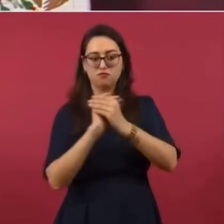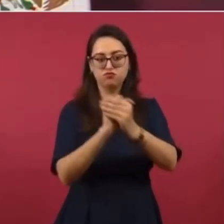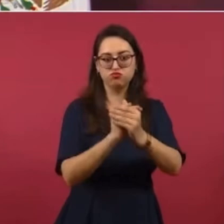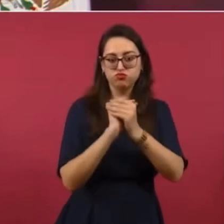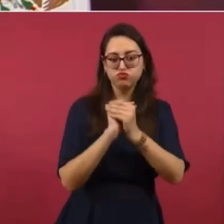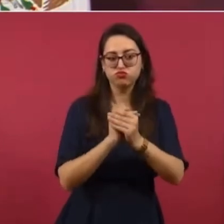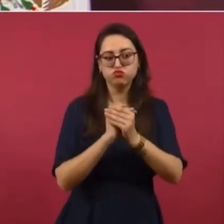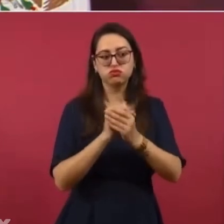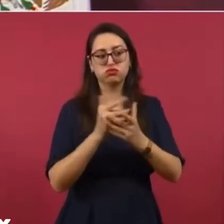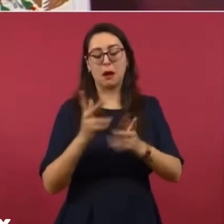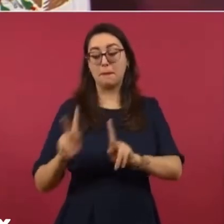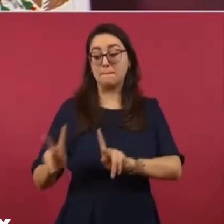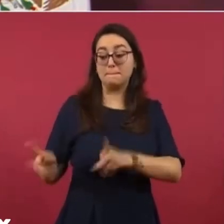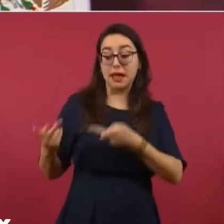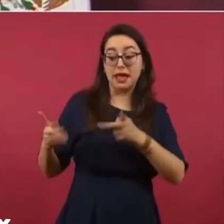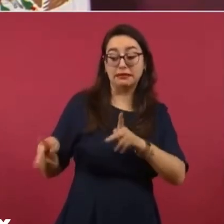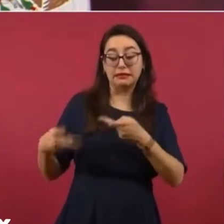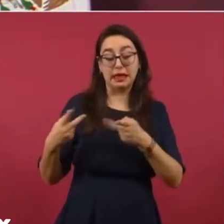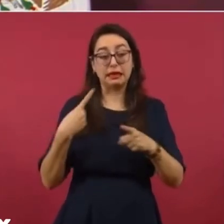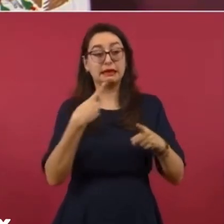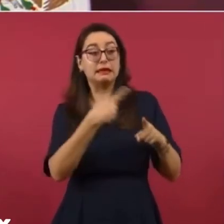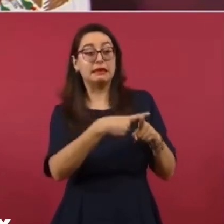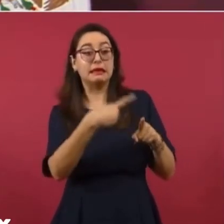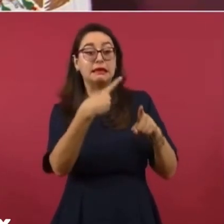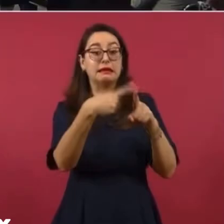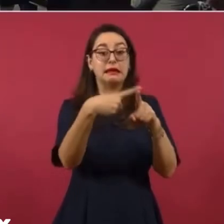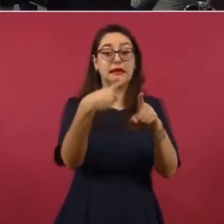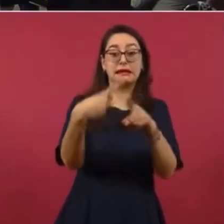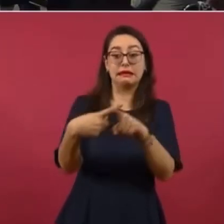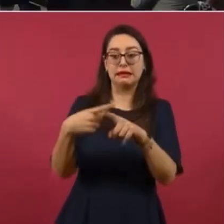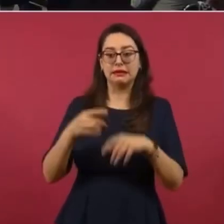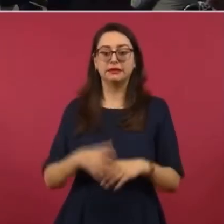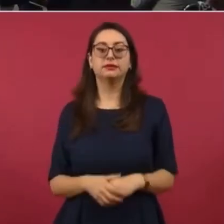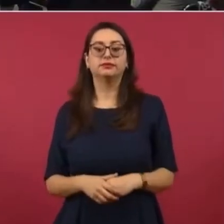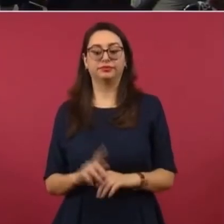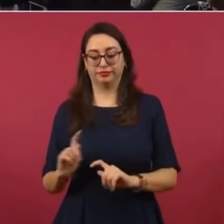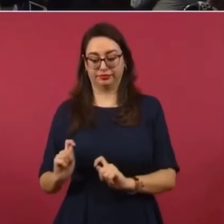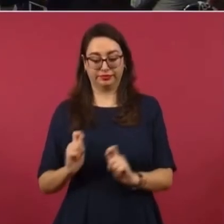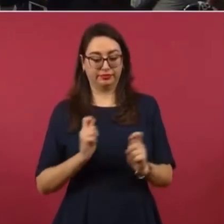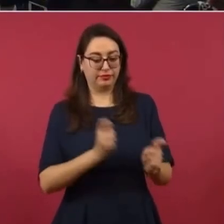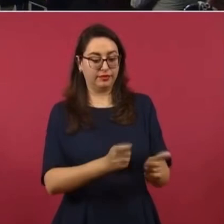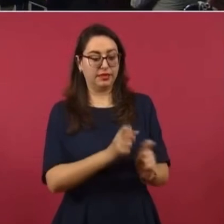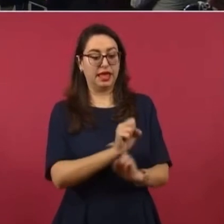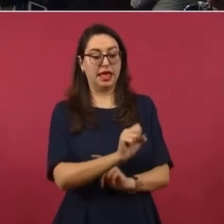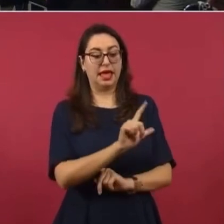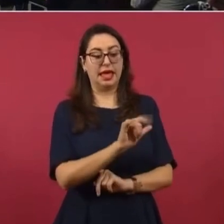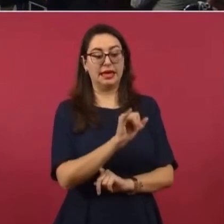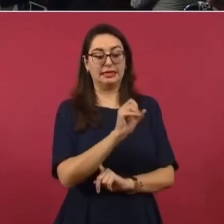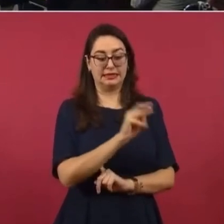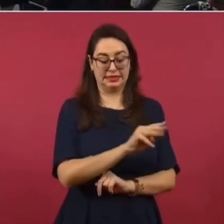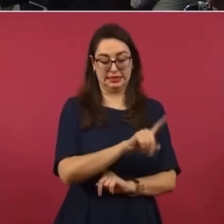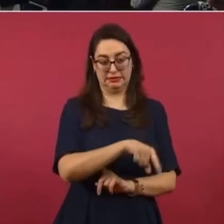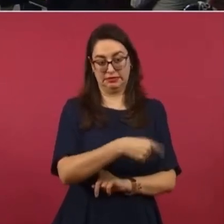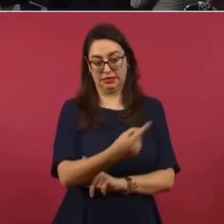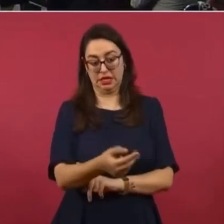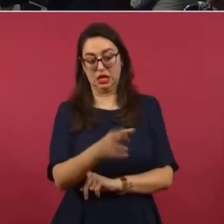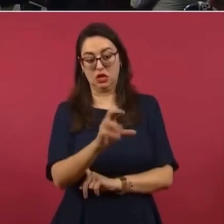Entonces, le entregan a Roberto Hernández Banamex, pero el que queda en segundo lugar,